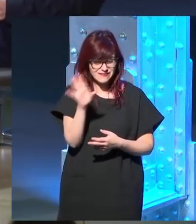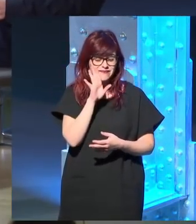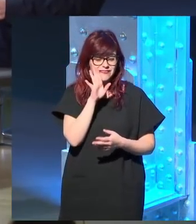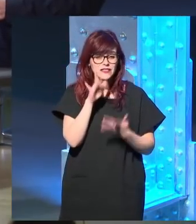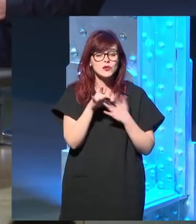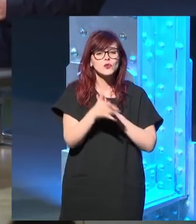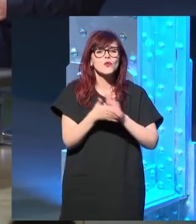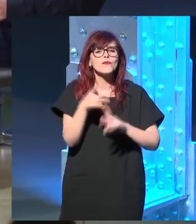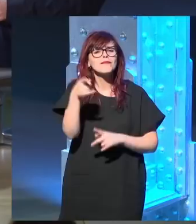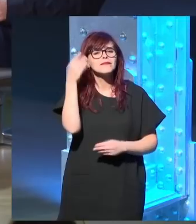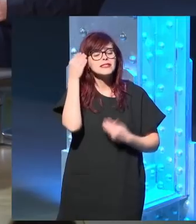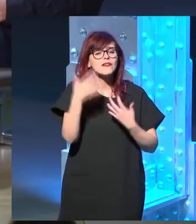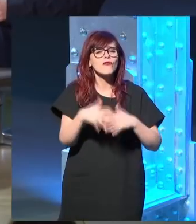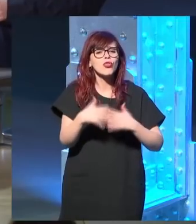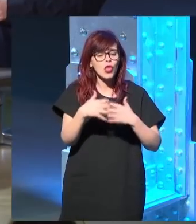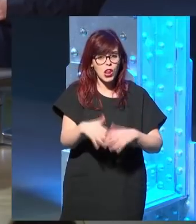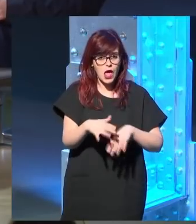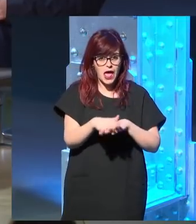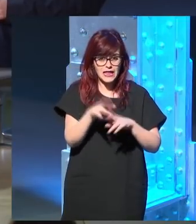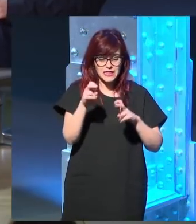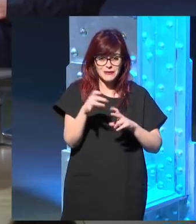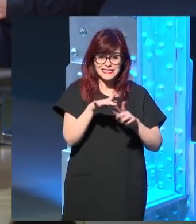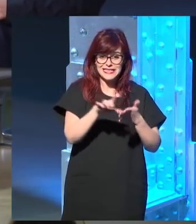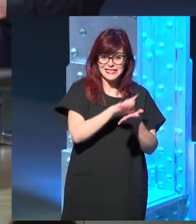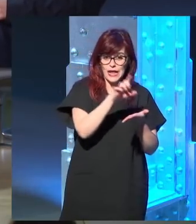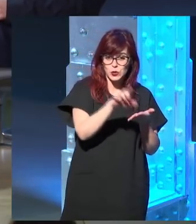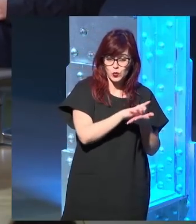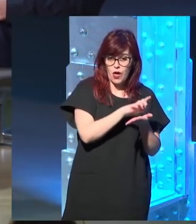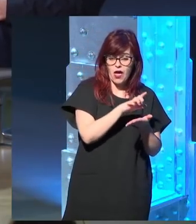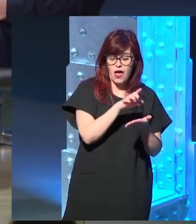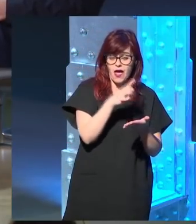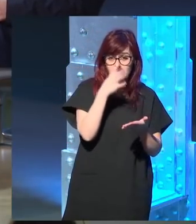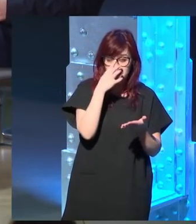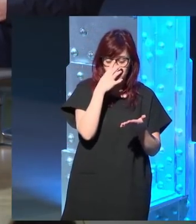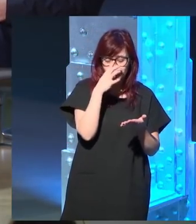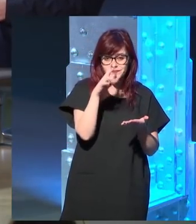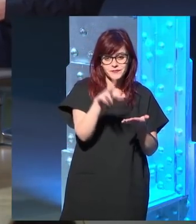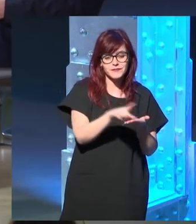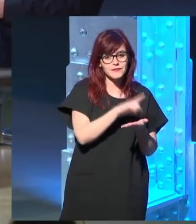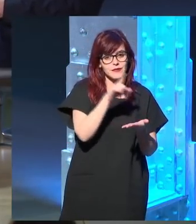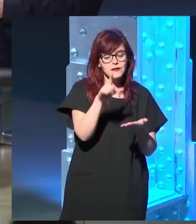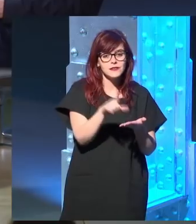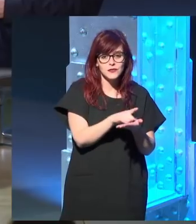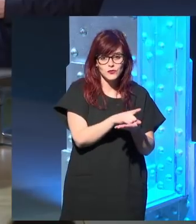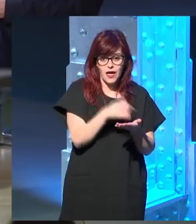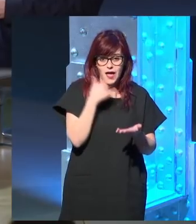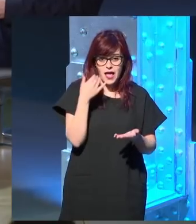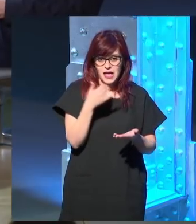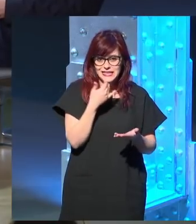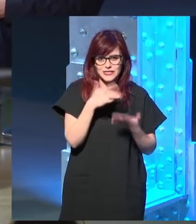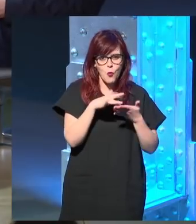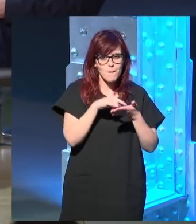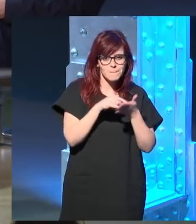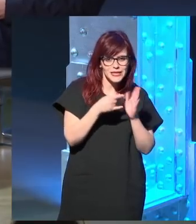¿cómo crees que funciona el trasvase entre esa literatura que se hace casi con un